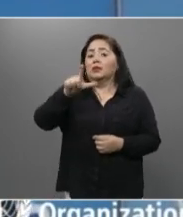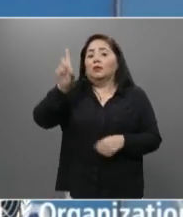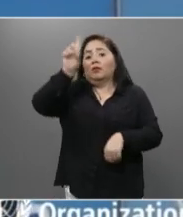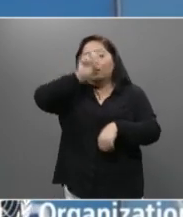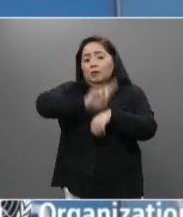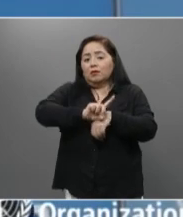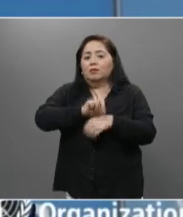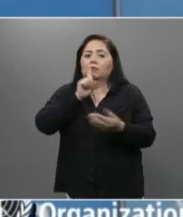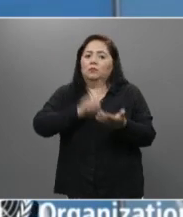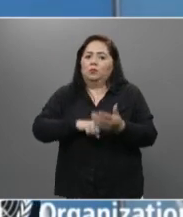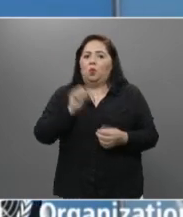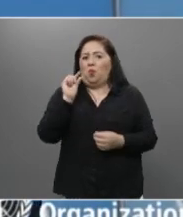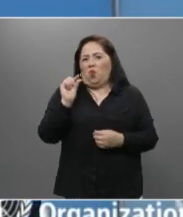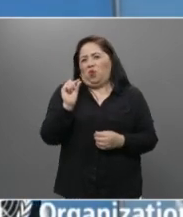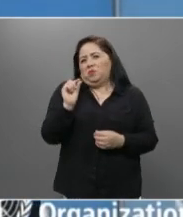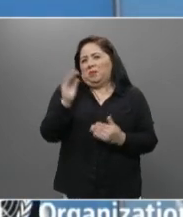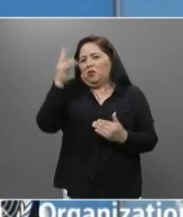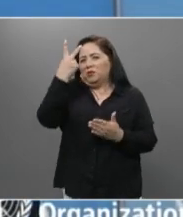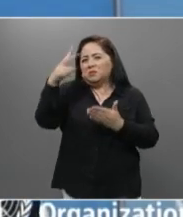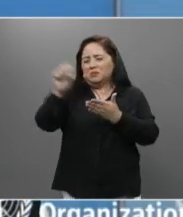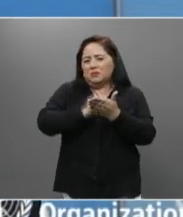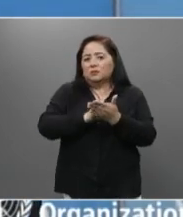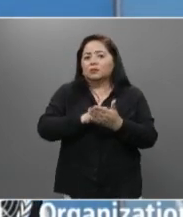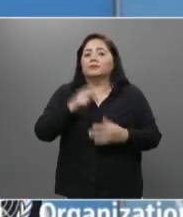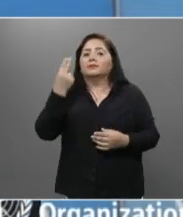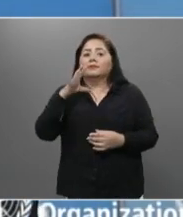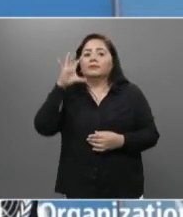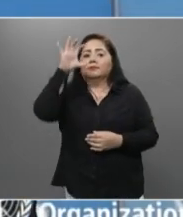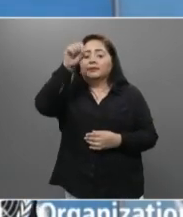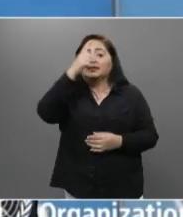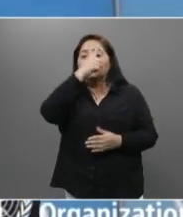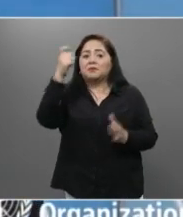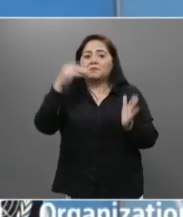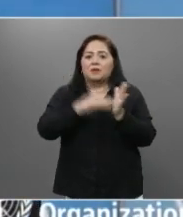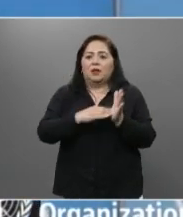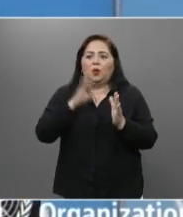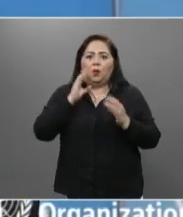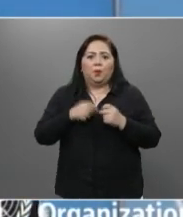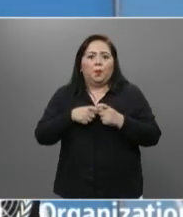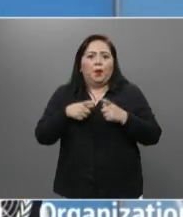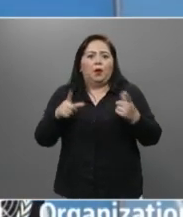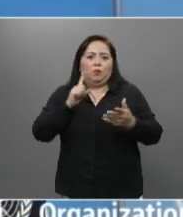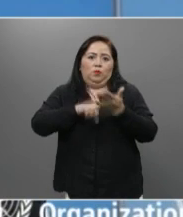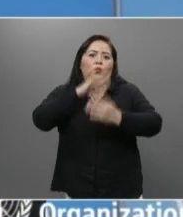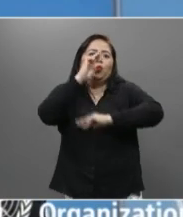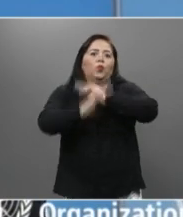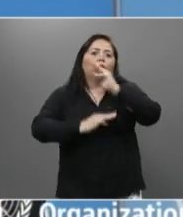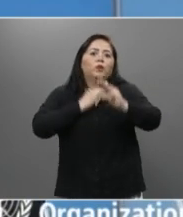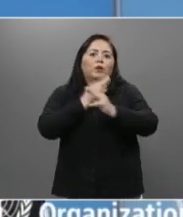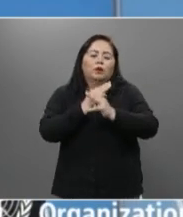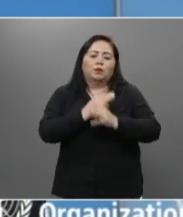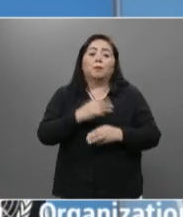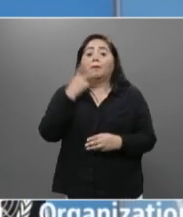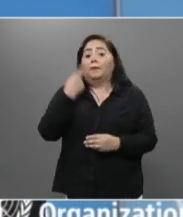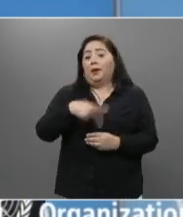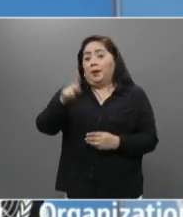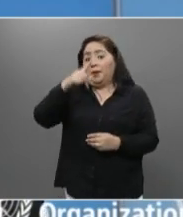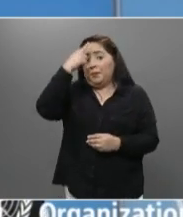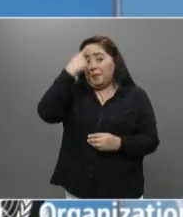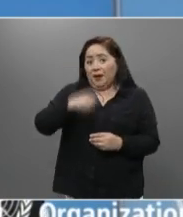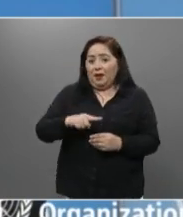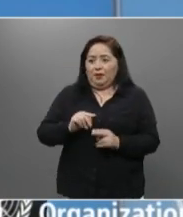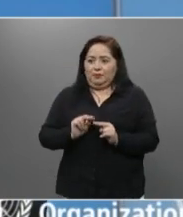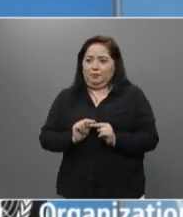días, que son un poco más de dos meses, alcanzar los 100 mil casos a nivel mundial, pero para